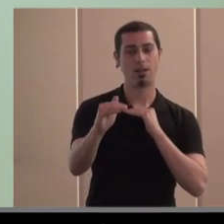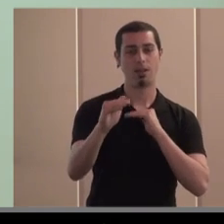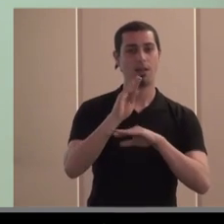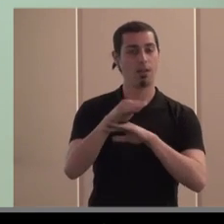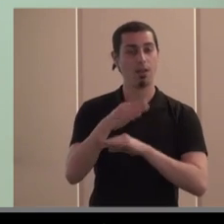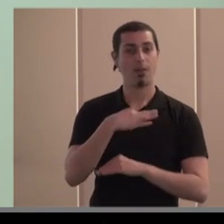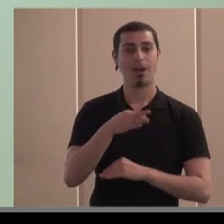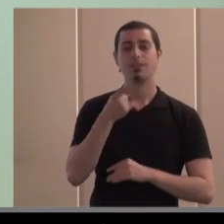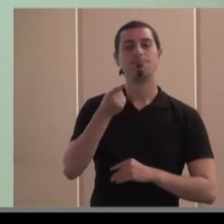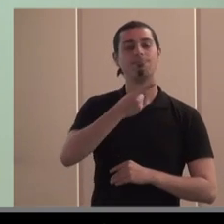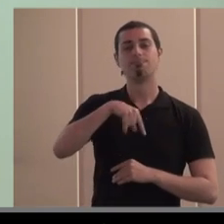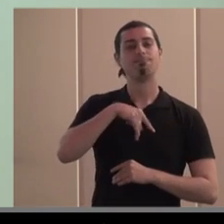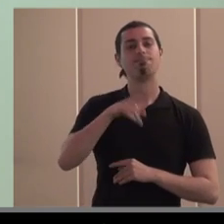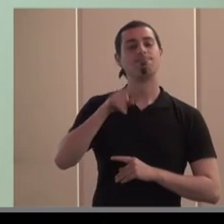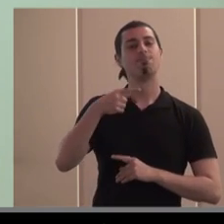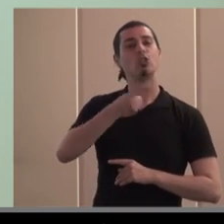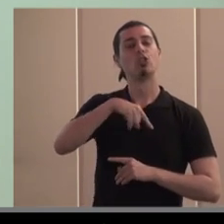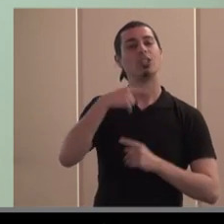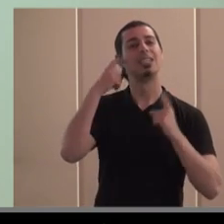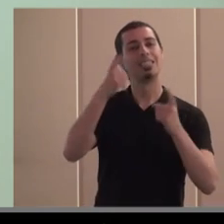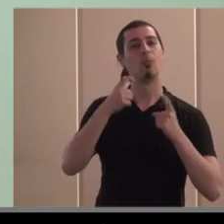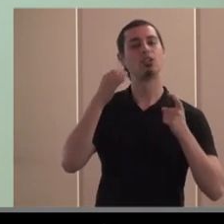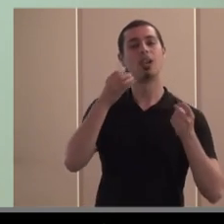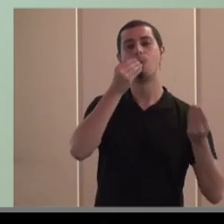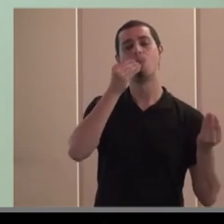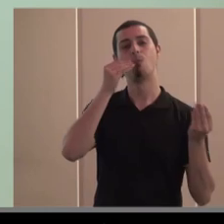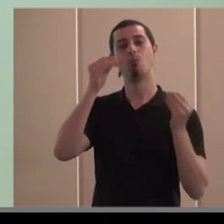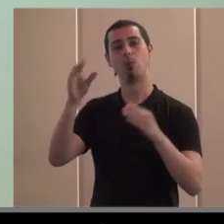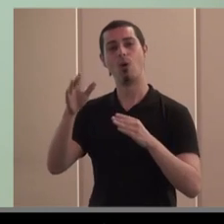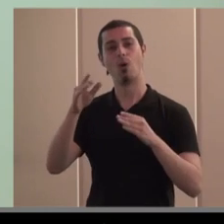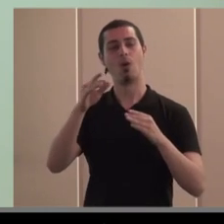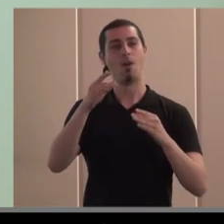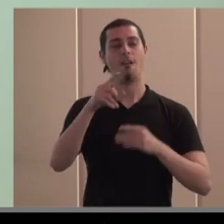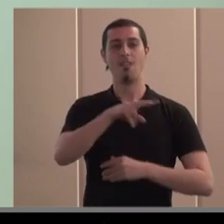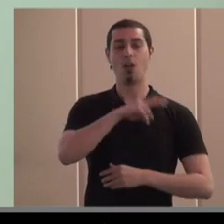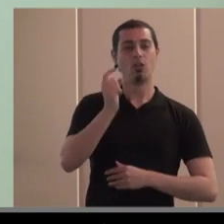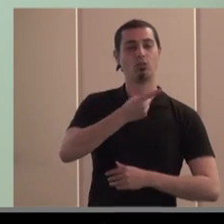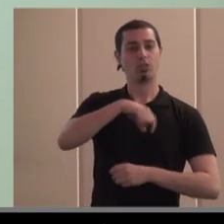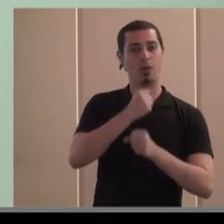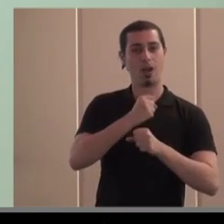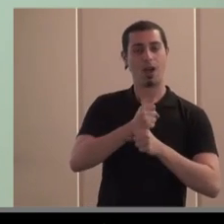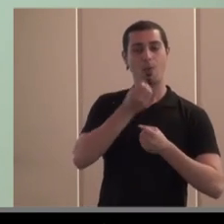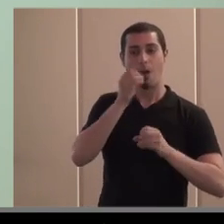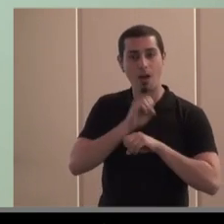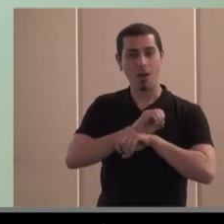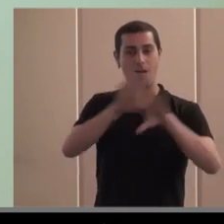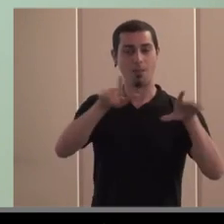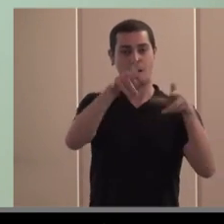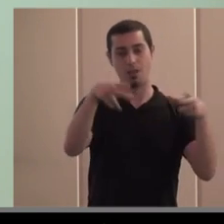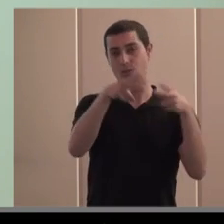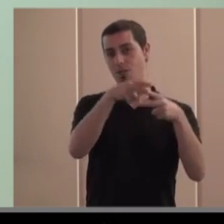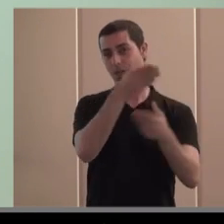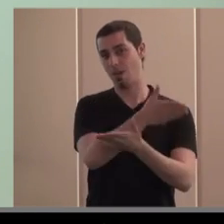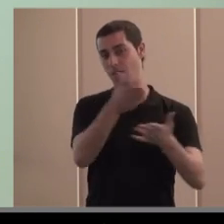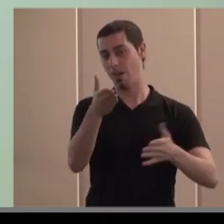también que intentamos desde la propia economía social trasladar como ha dicho antes Carmen trasladar los valores con los que trabajamos al resto de la sociedad para que